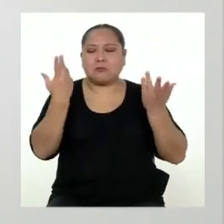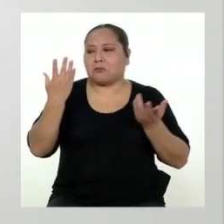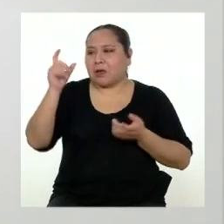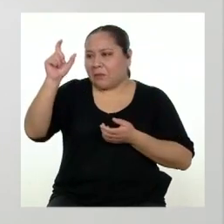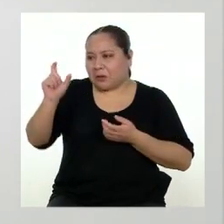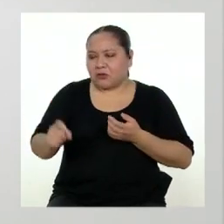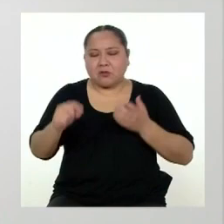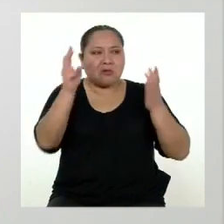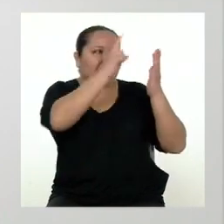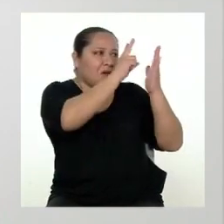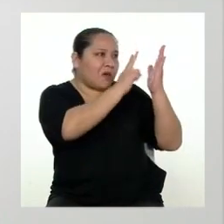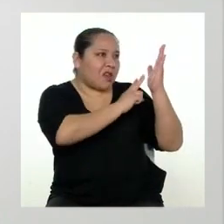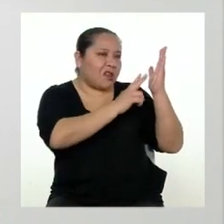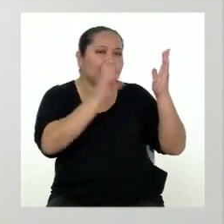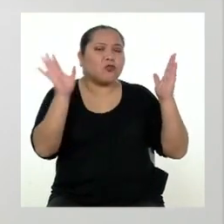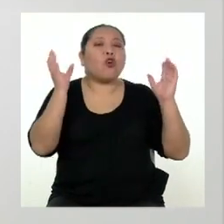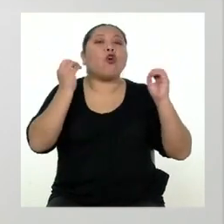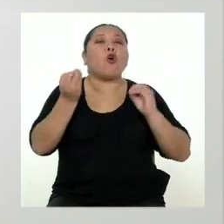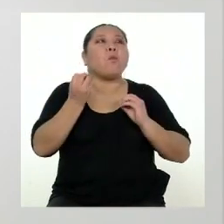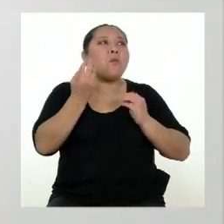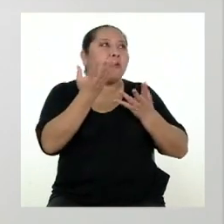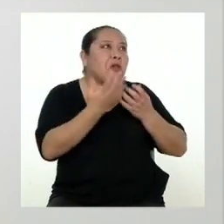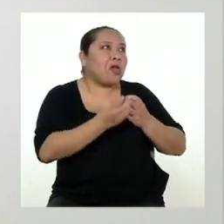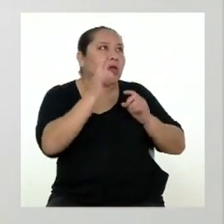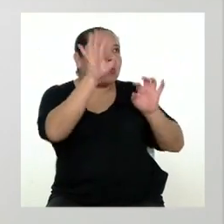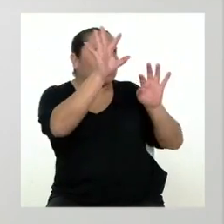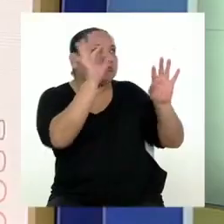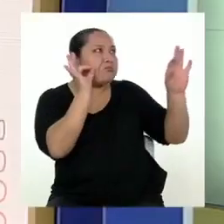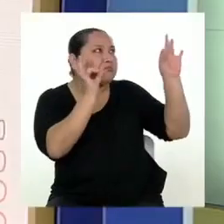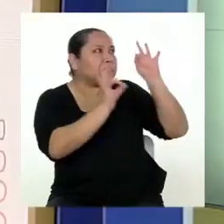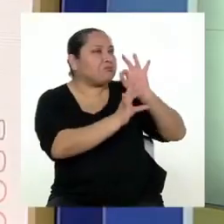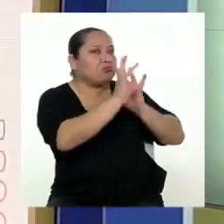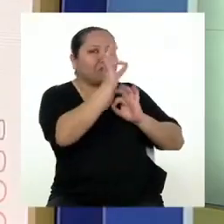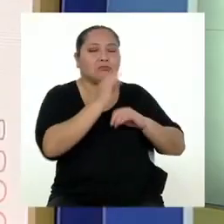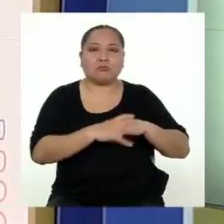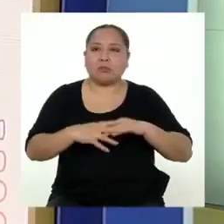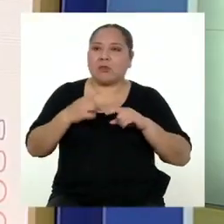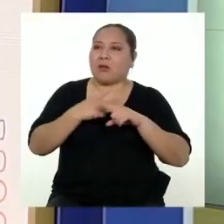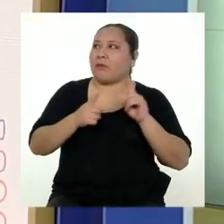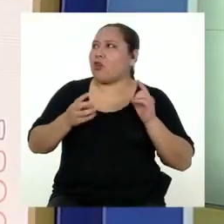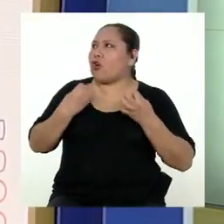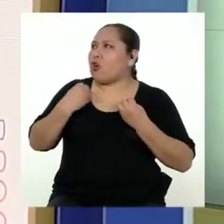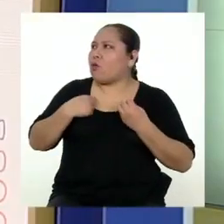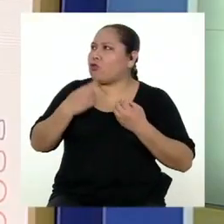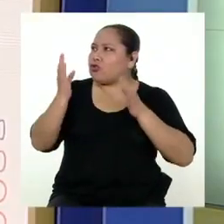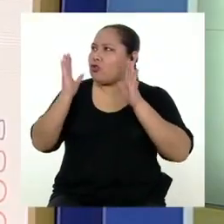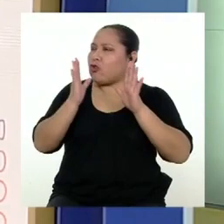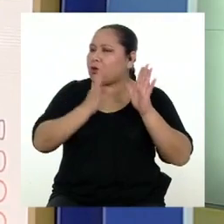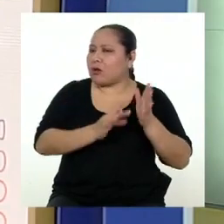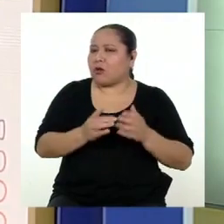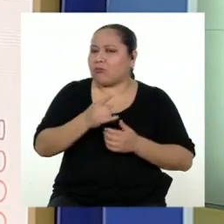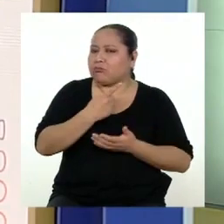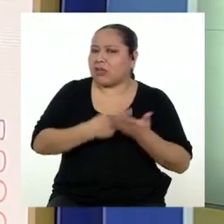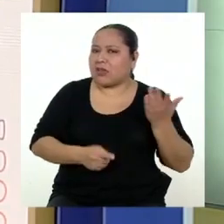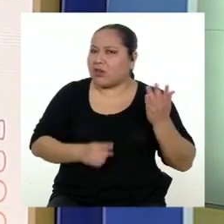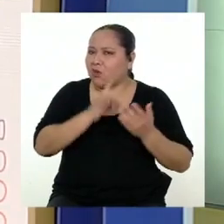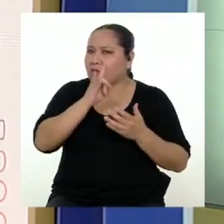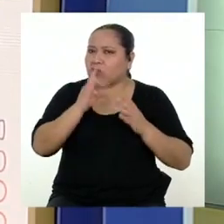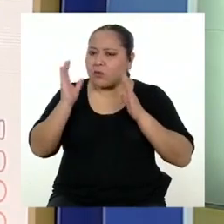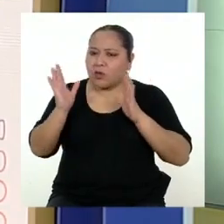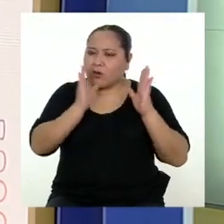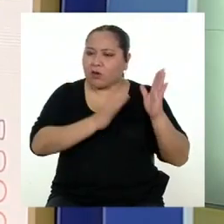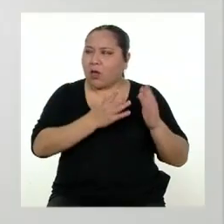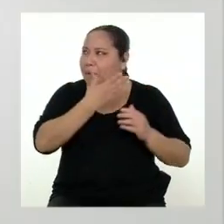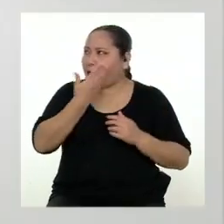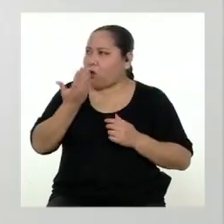leerá en el orden que desee según lo que le llame la atención. Pero, ¿cómo lo organizo? ¿Qué puedo emplear para organizarla